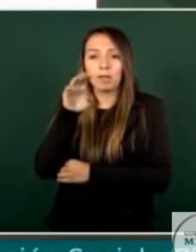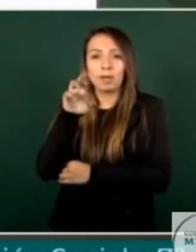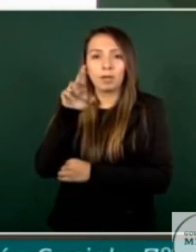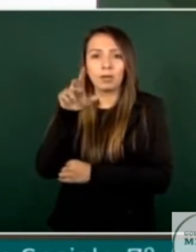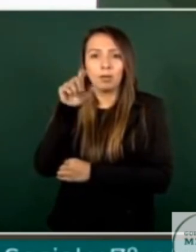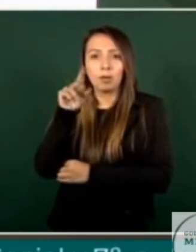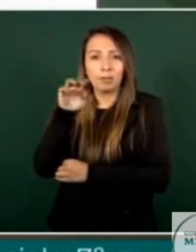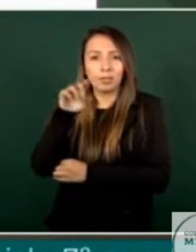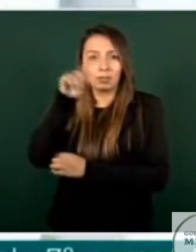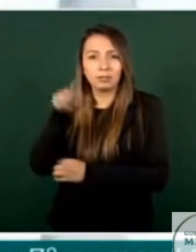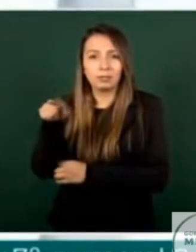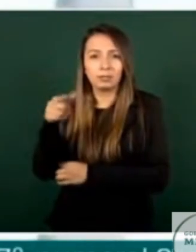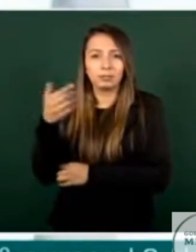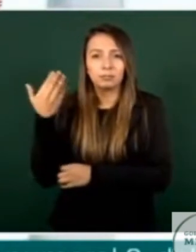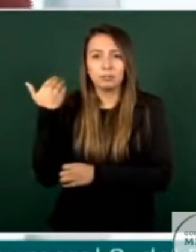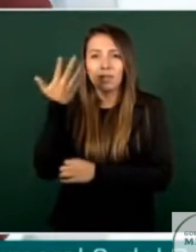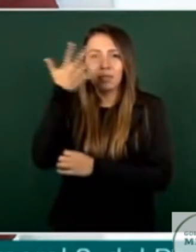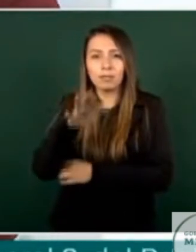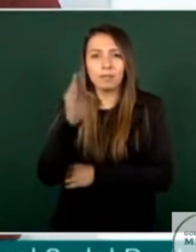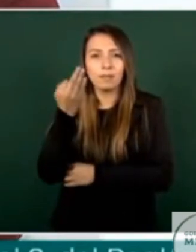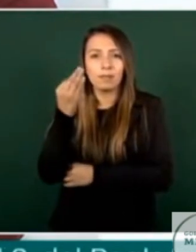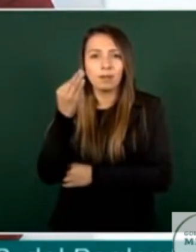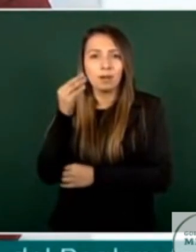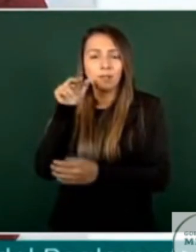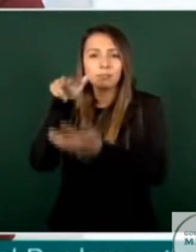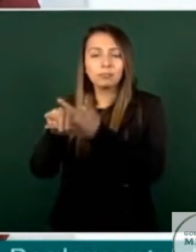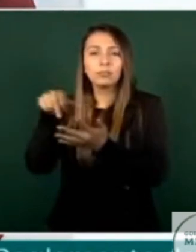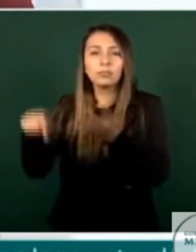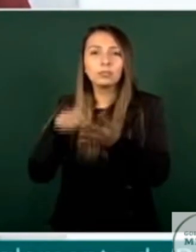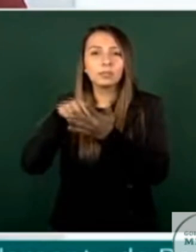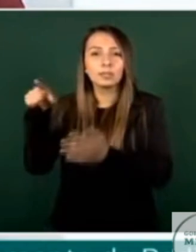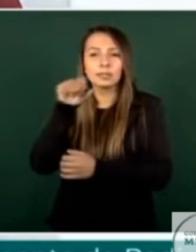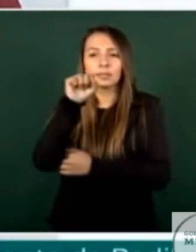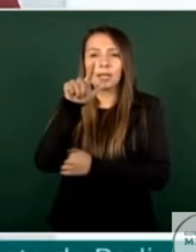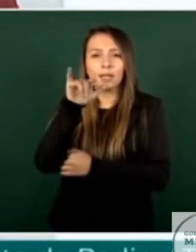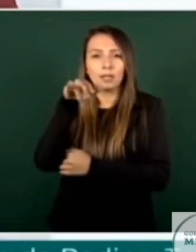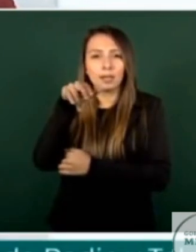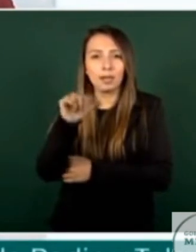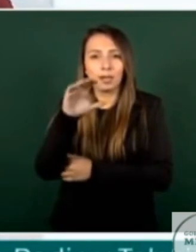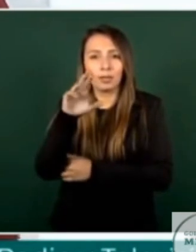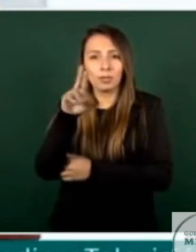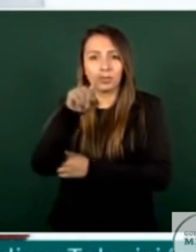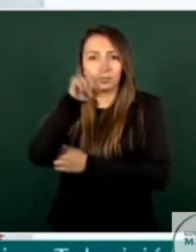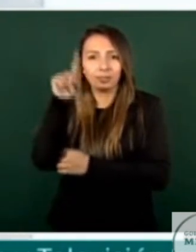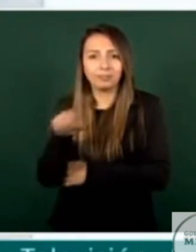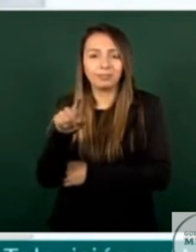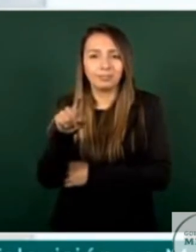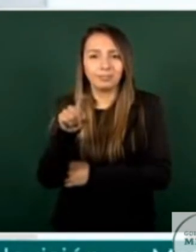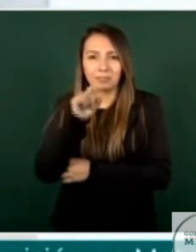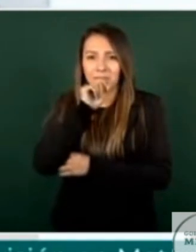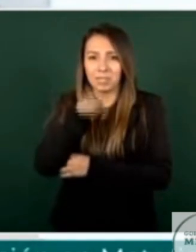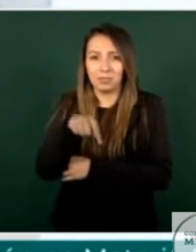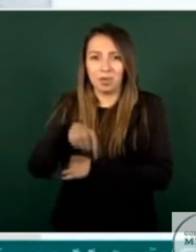quien fue asesinado el pasado 10 de febrero en Salina Cruz como se informó en este mismo espacio